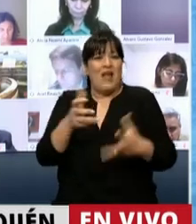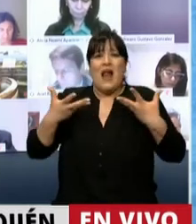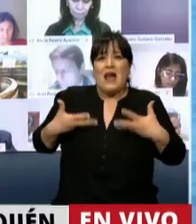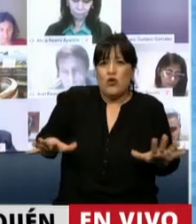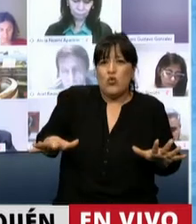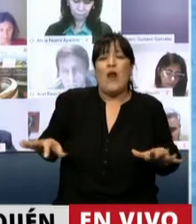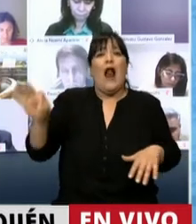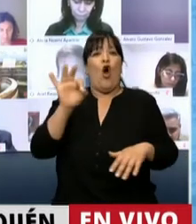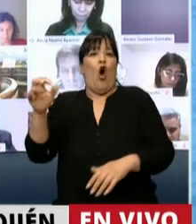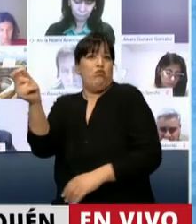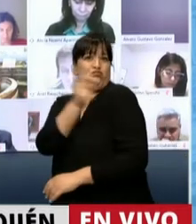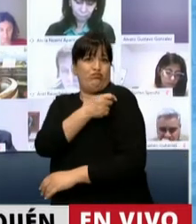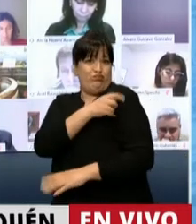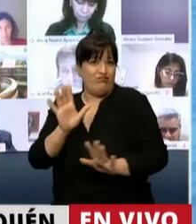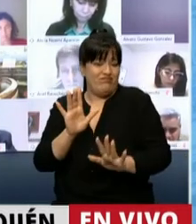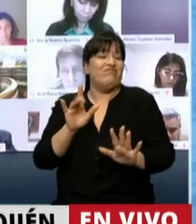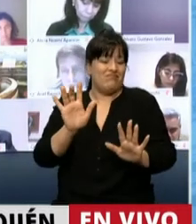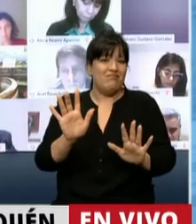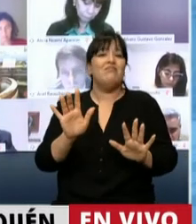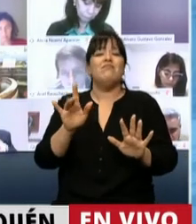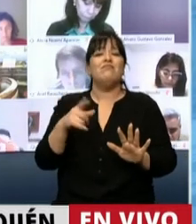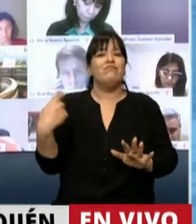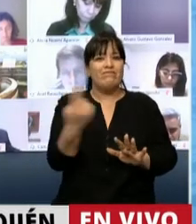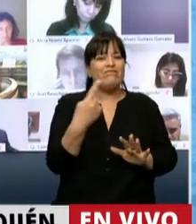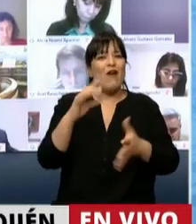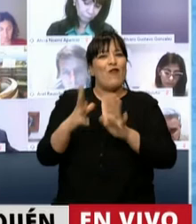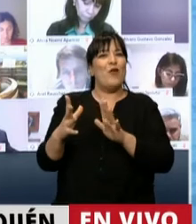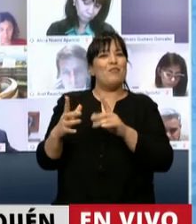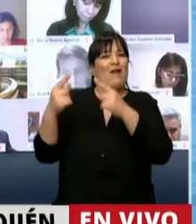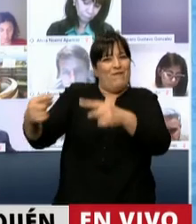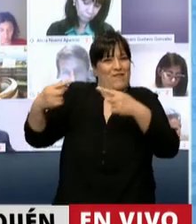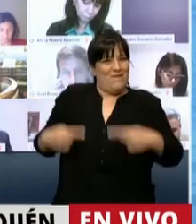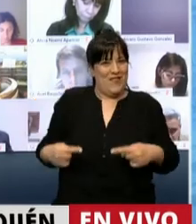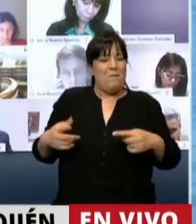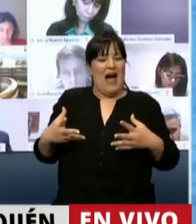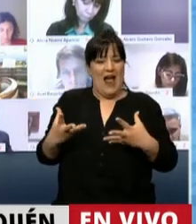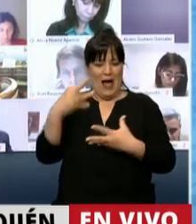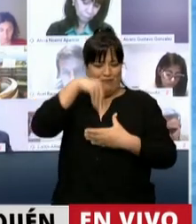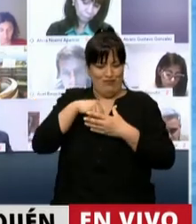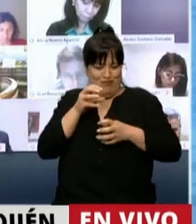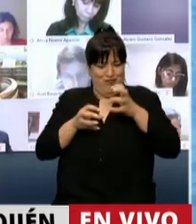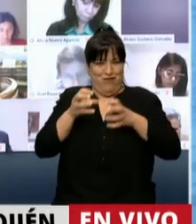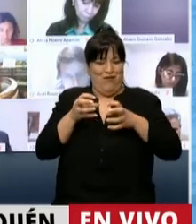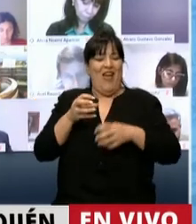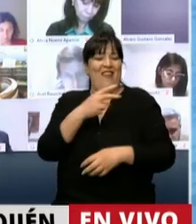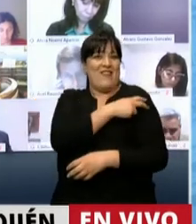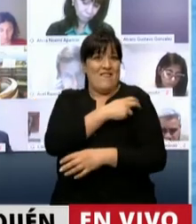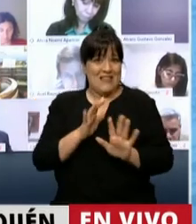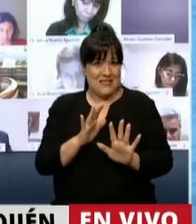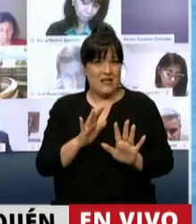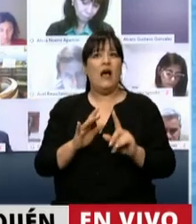adquirida a un agente externo que reconocemos distinto de nosotros. Y es cuestión de identidad,